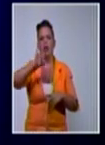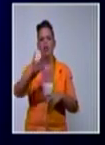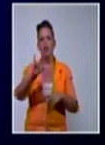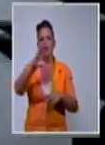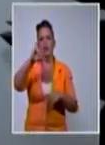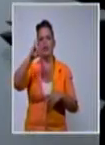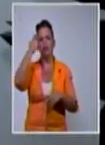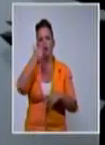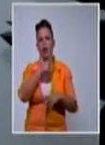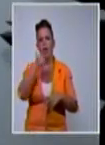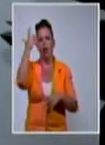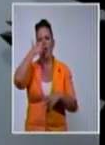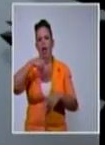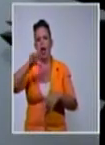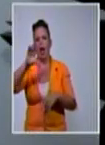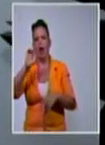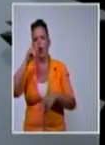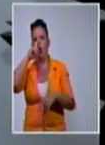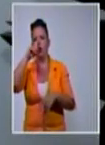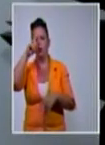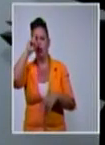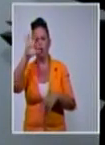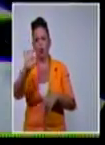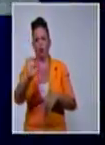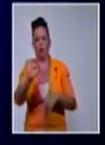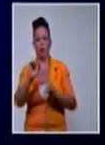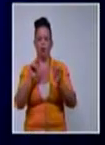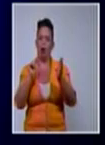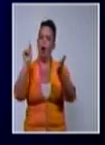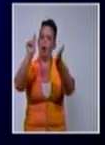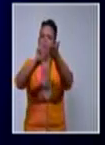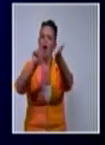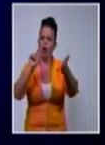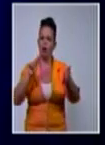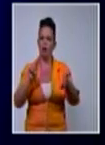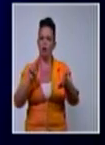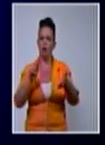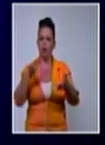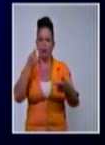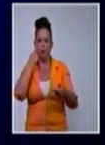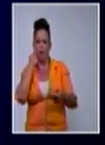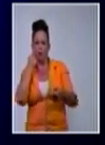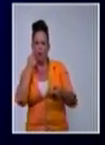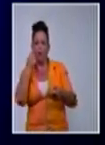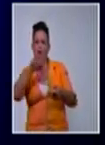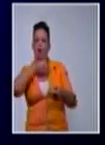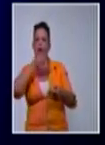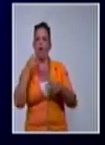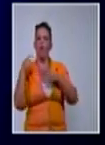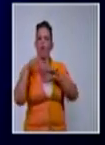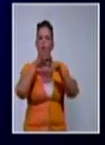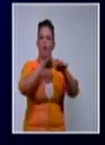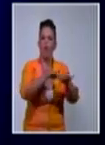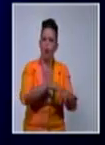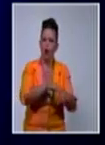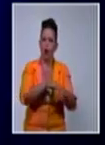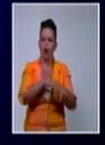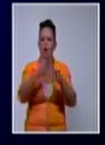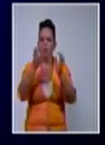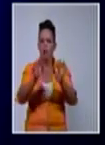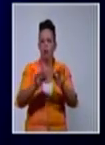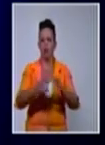manifestación pacífica al frente de la embajada norteamericana. Los planes conciben una previsible reacción de las fuerzas del OCO,